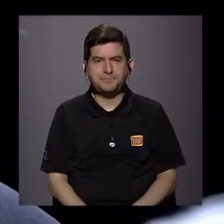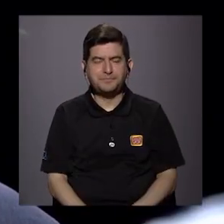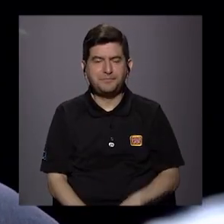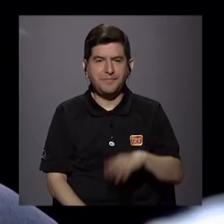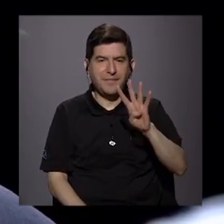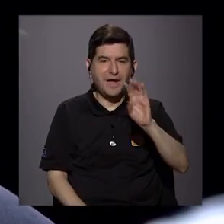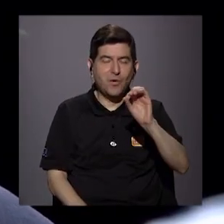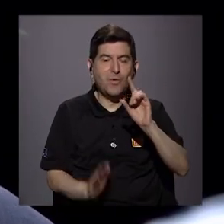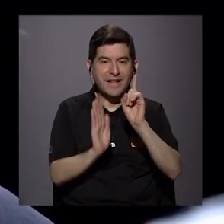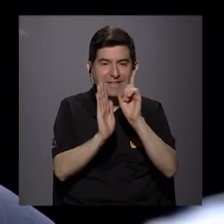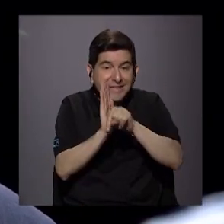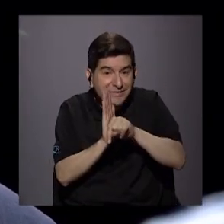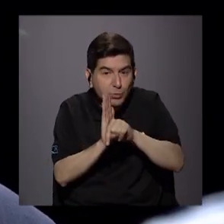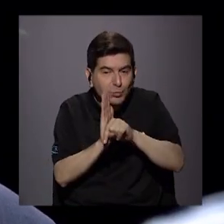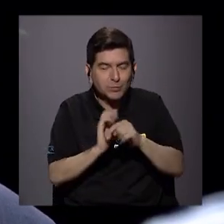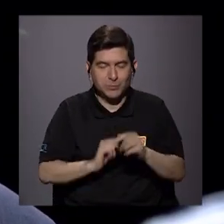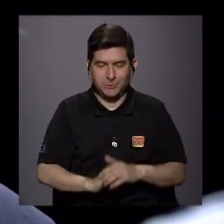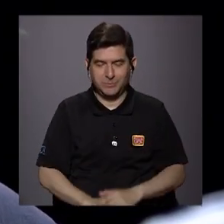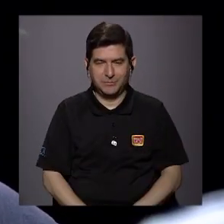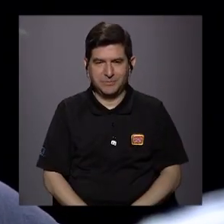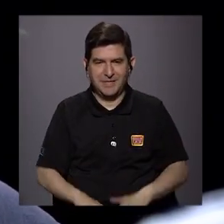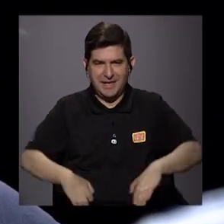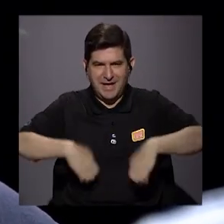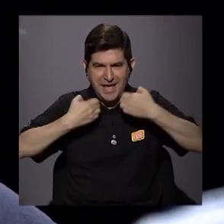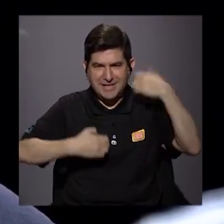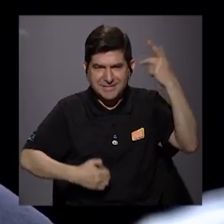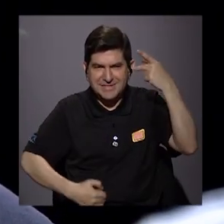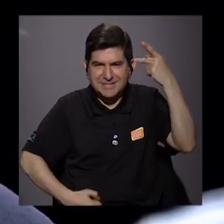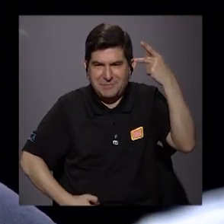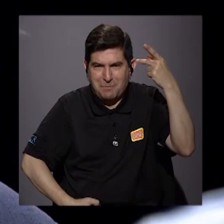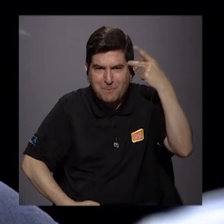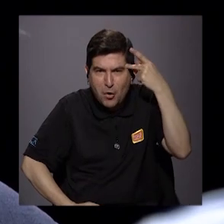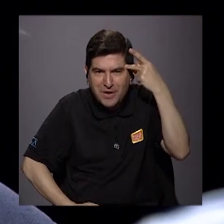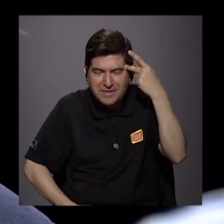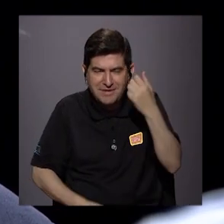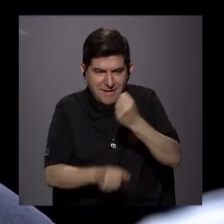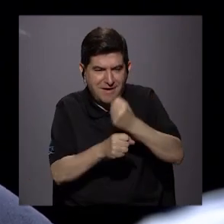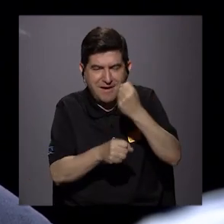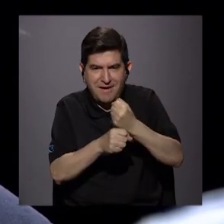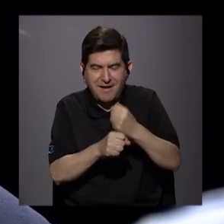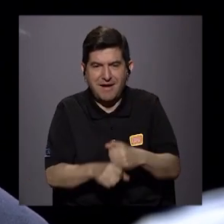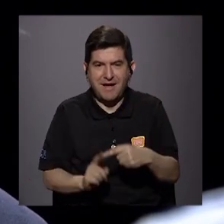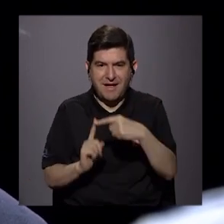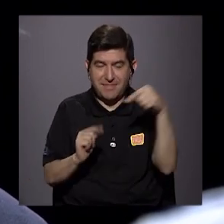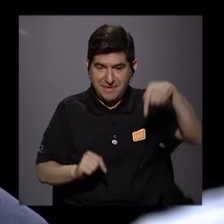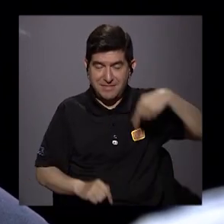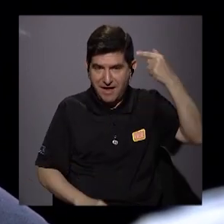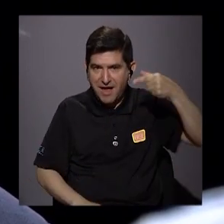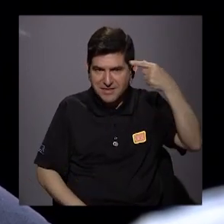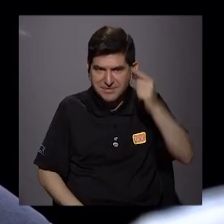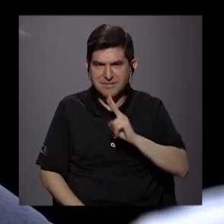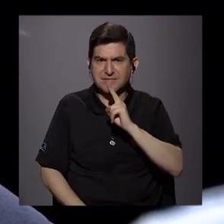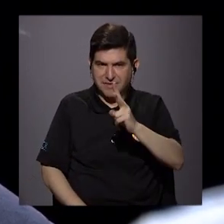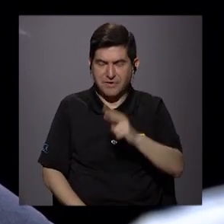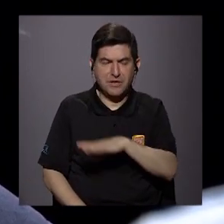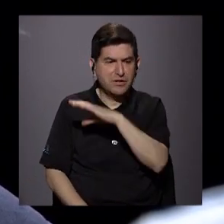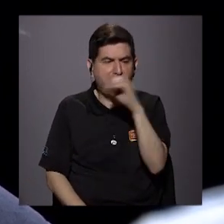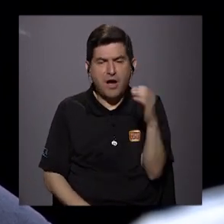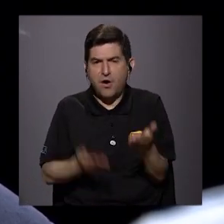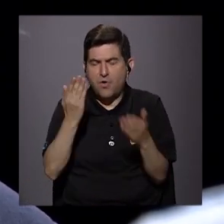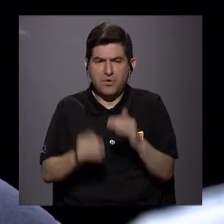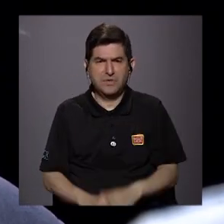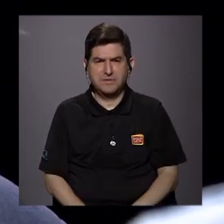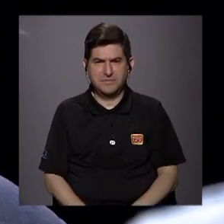40 segundos. ¿Existe una política de empleo de parte de este gobierno, verdaderamente, o están